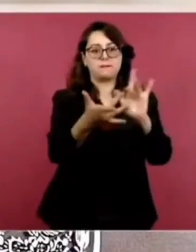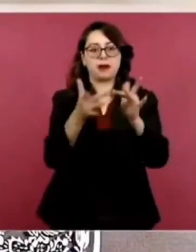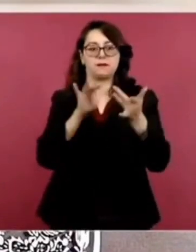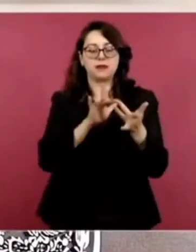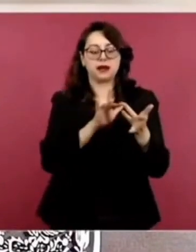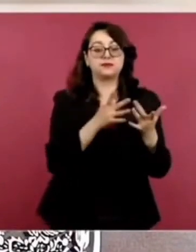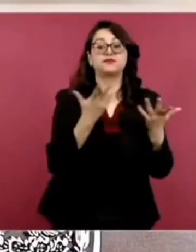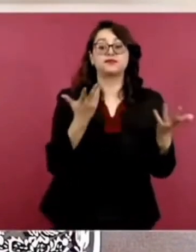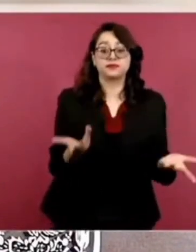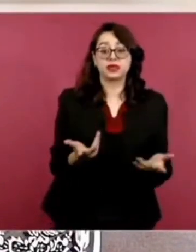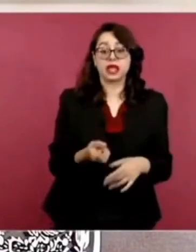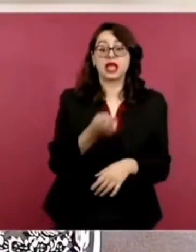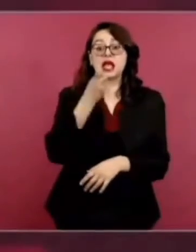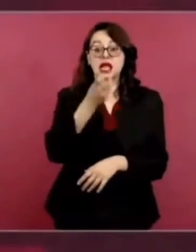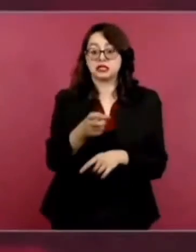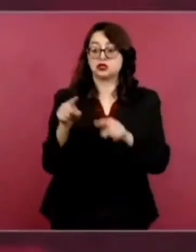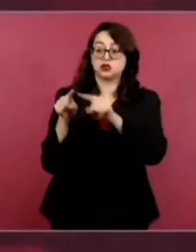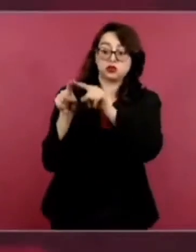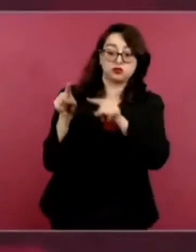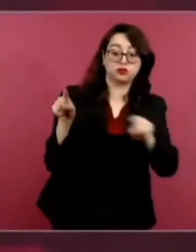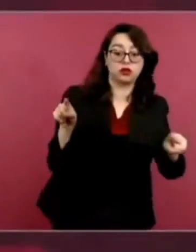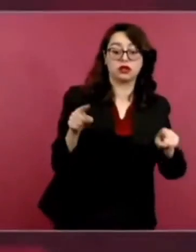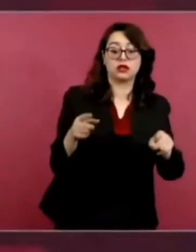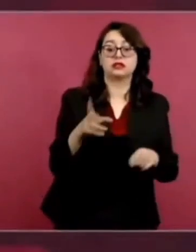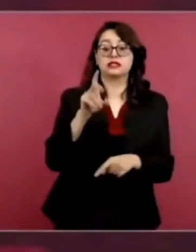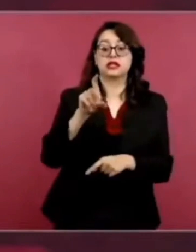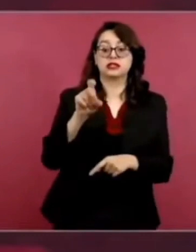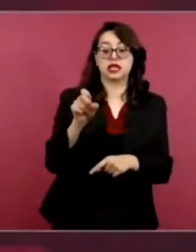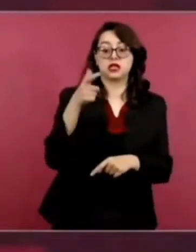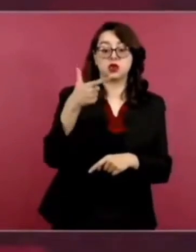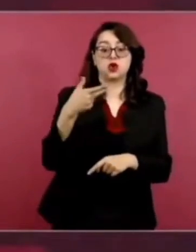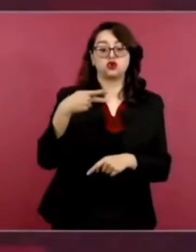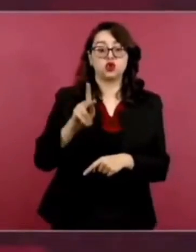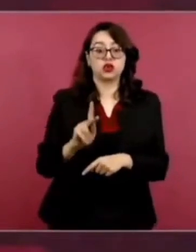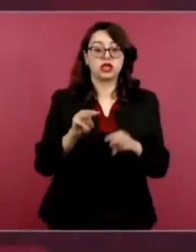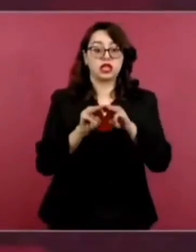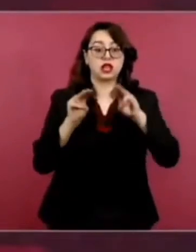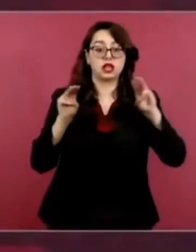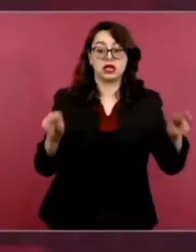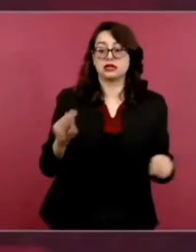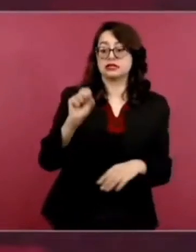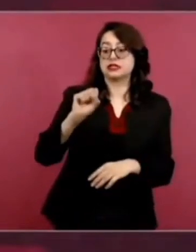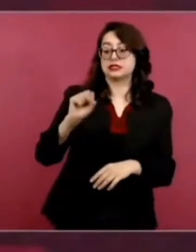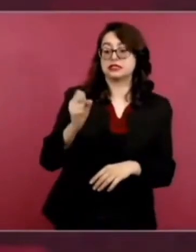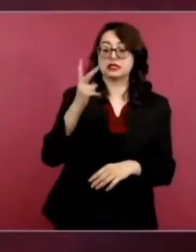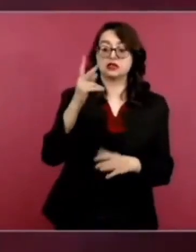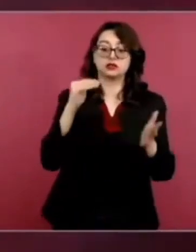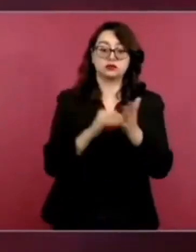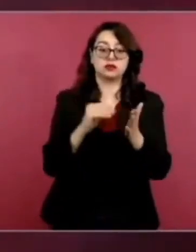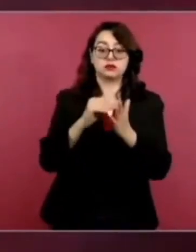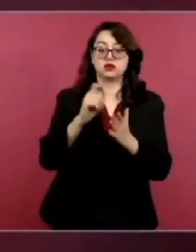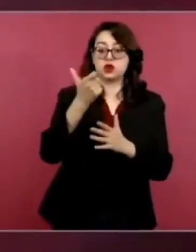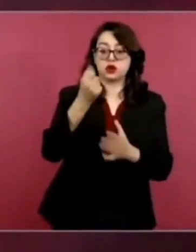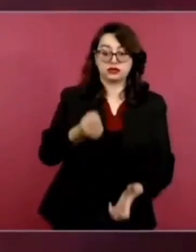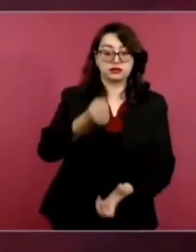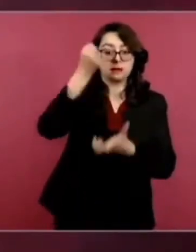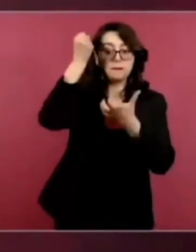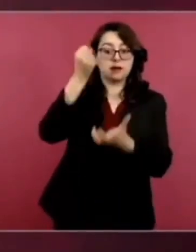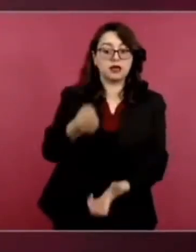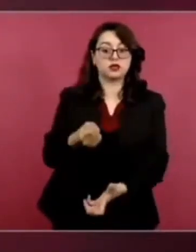va a trabajar una longitud de 38 kilómetros con una inversión de 62 mil millones de pesos.